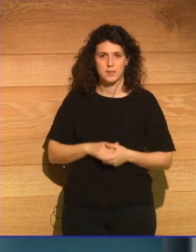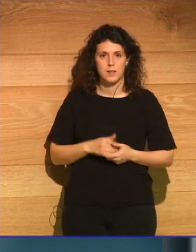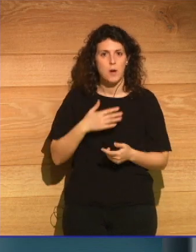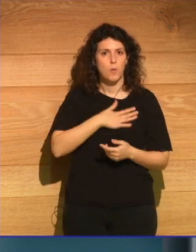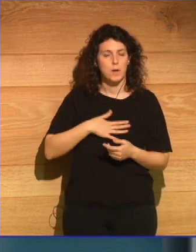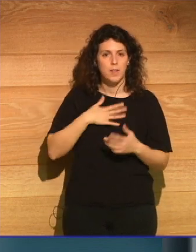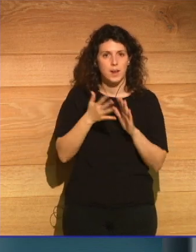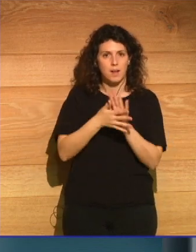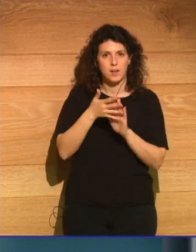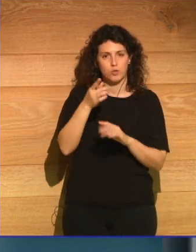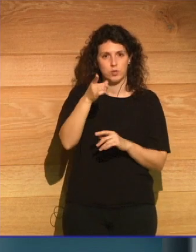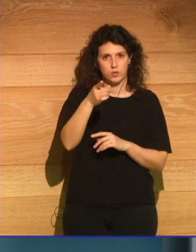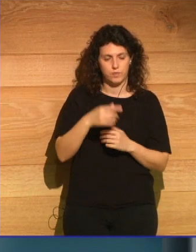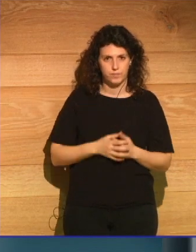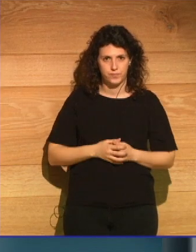sido un placer hablar contigo.